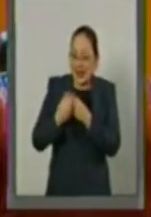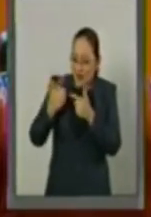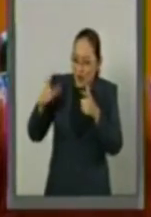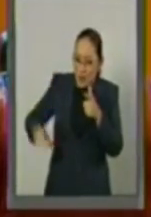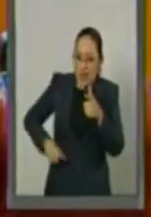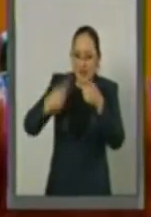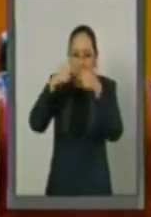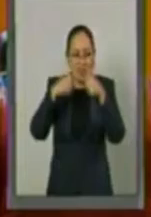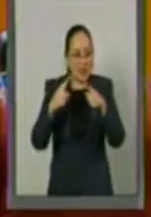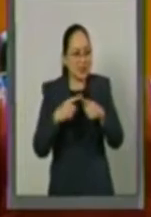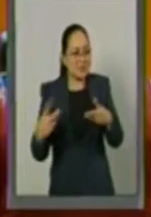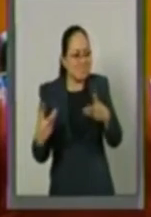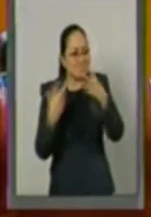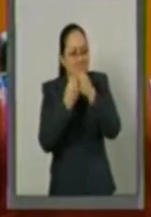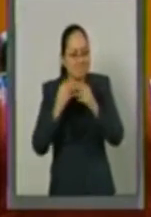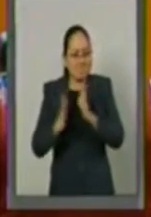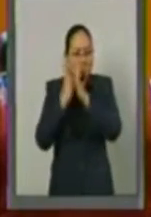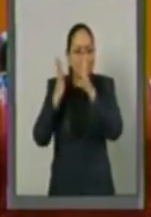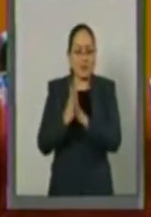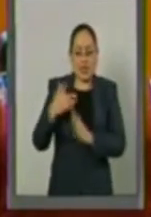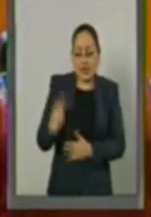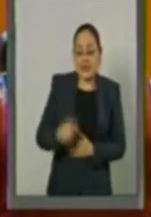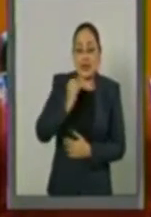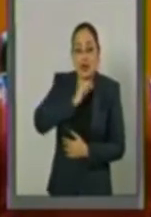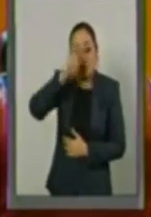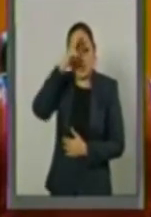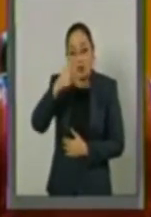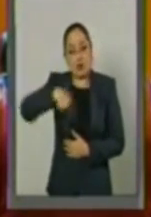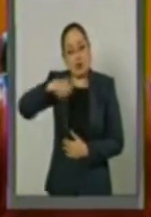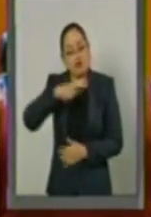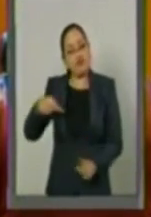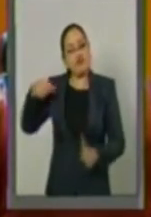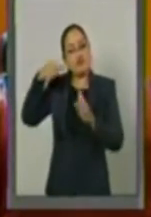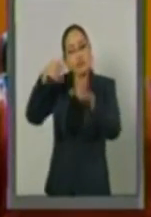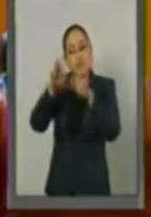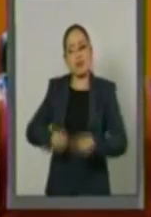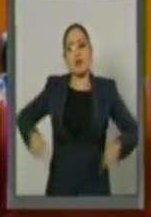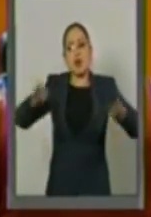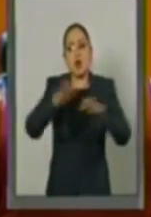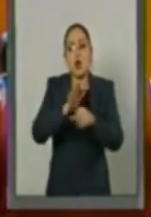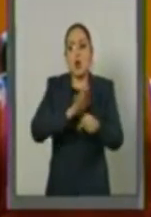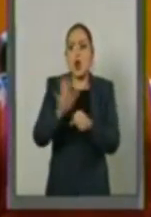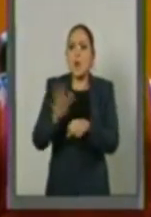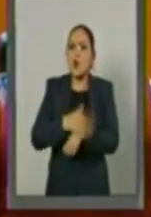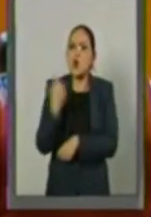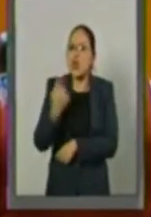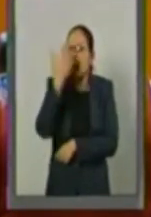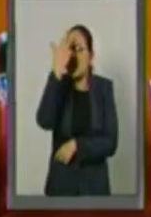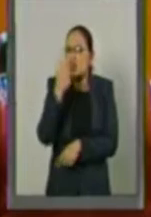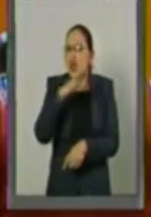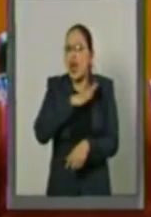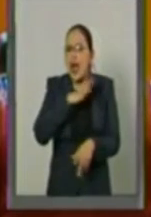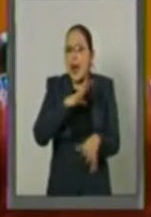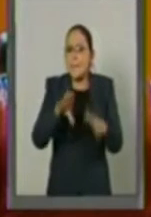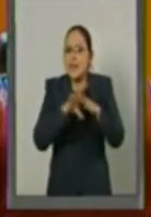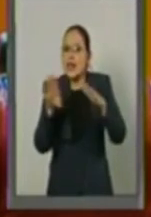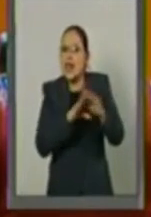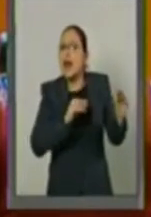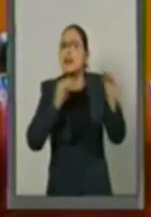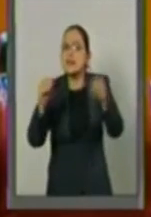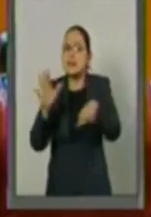En el Senado, tenemos el compromiso de abordar las causas de los grandes desplazamientos de refugiados y migrantes,